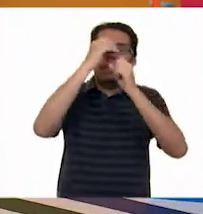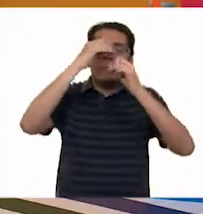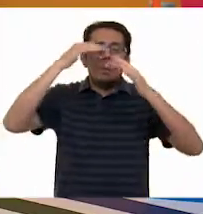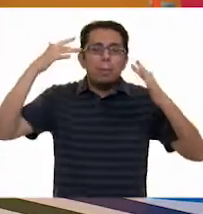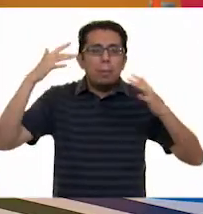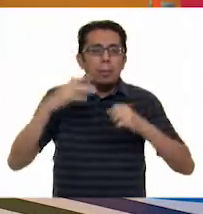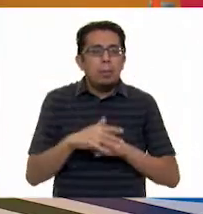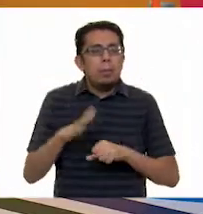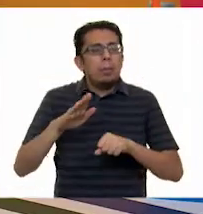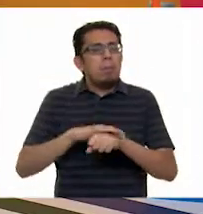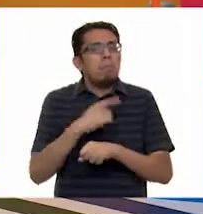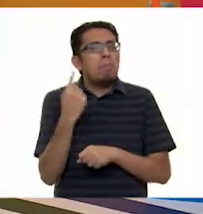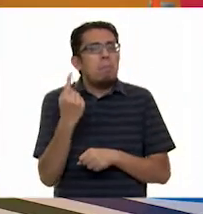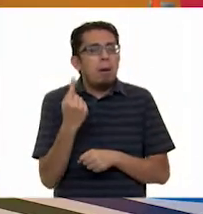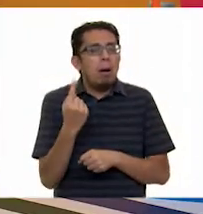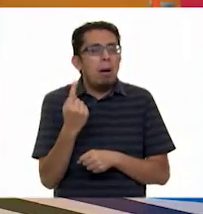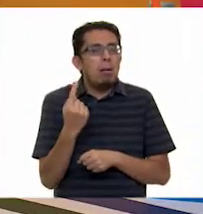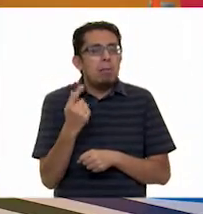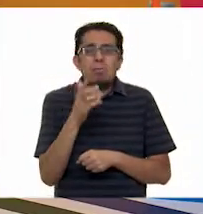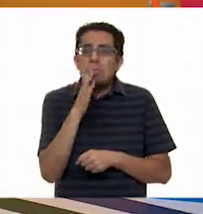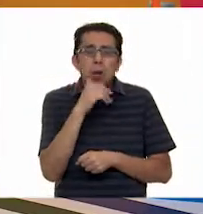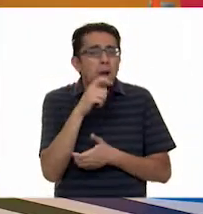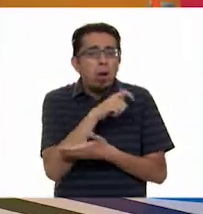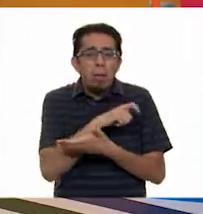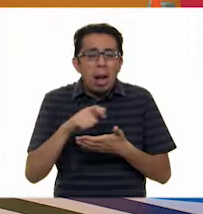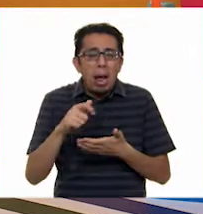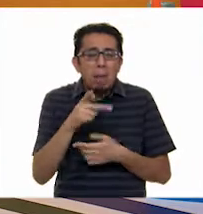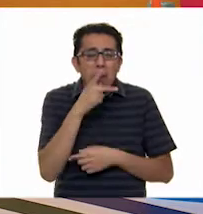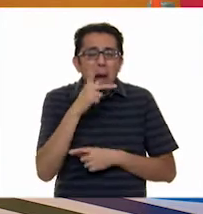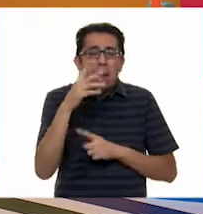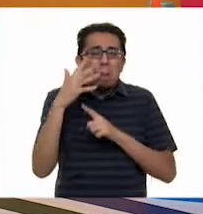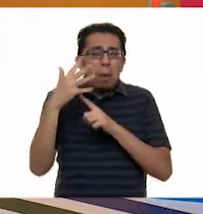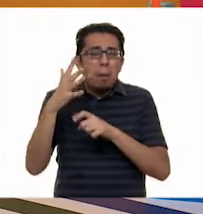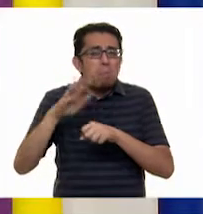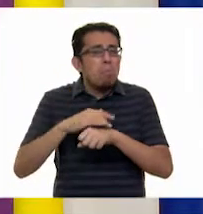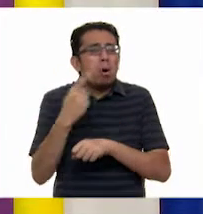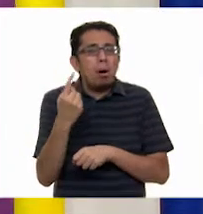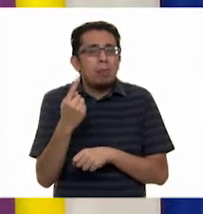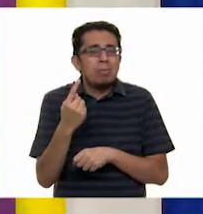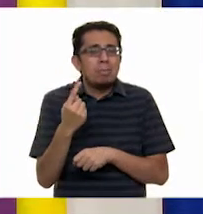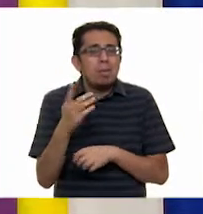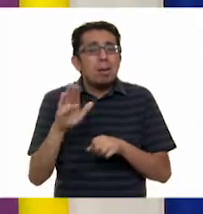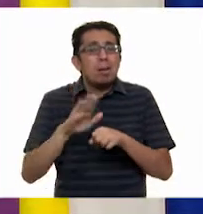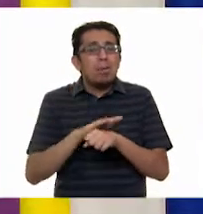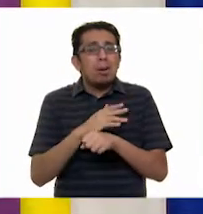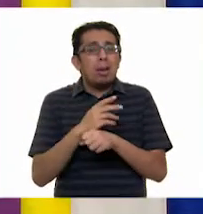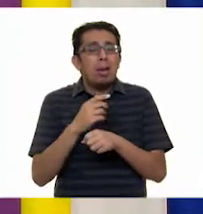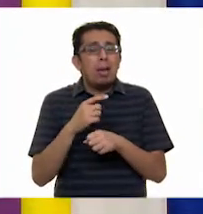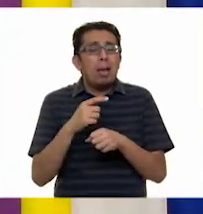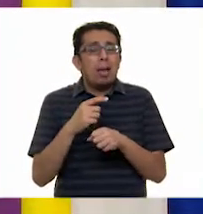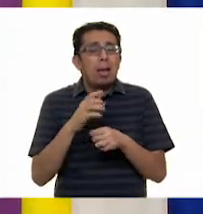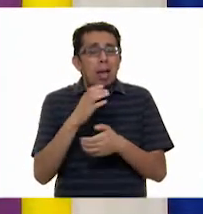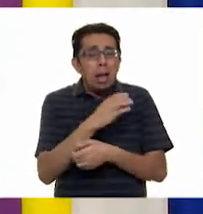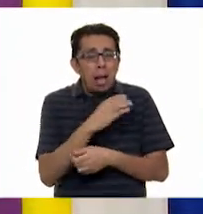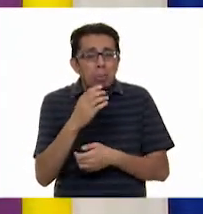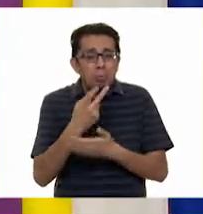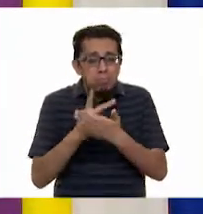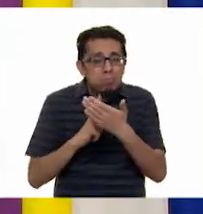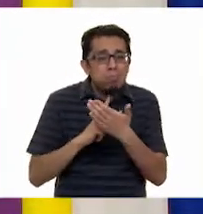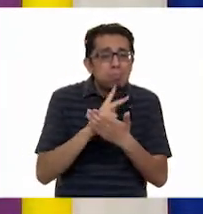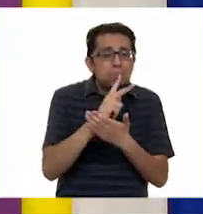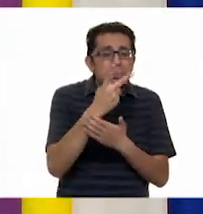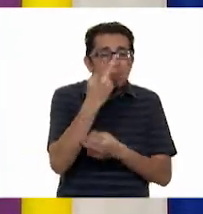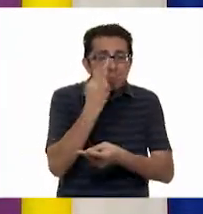qué no le podía comprar en ese momento su papalote? Pues el papá dijo que la cosecha no había sido buena y seguramente